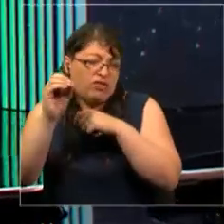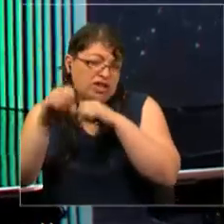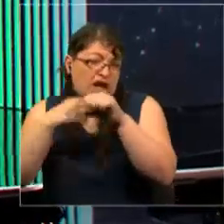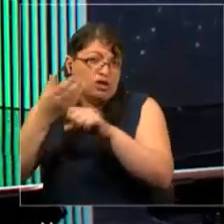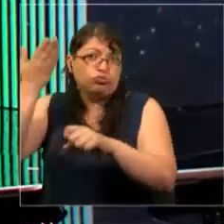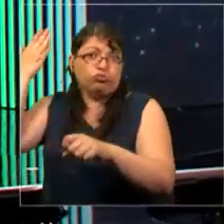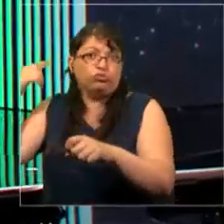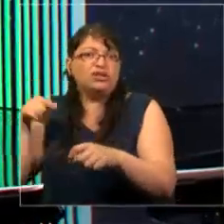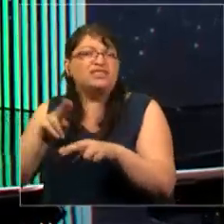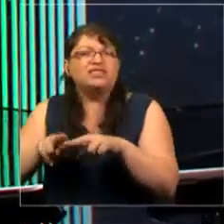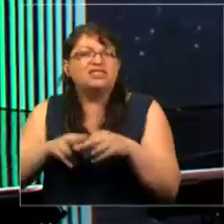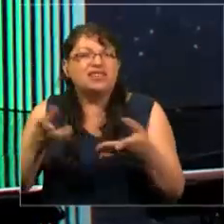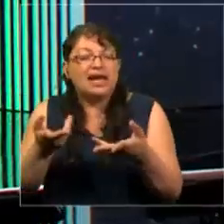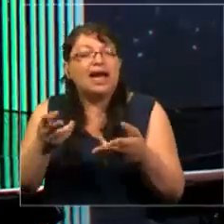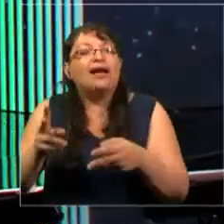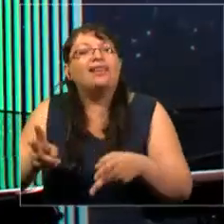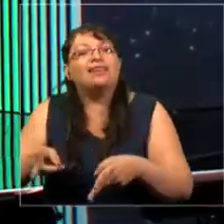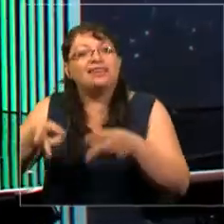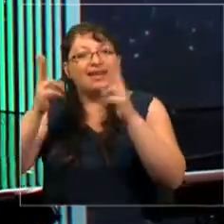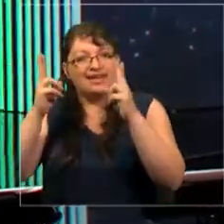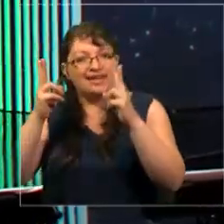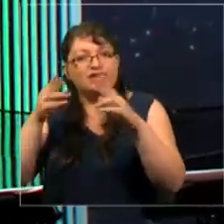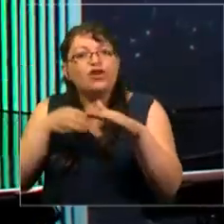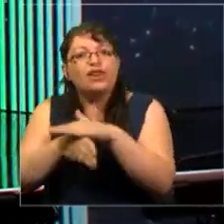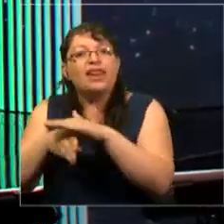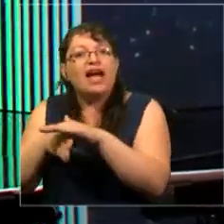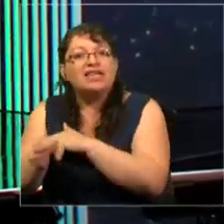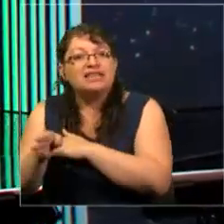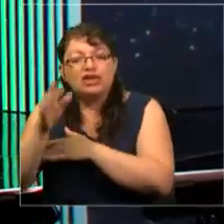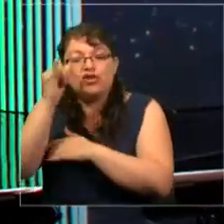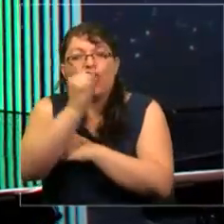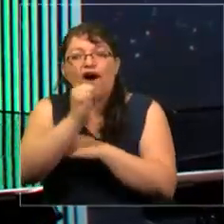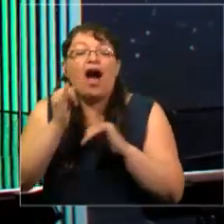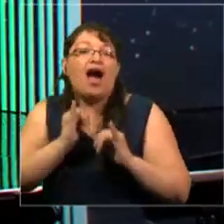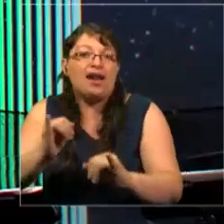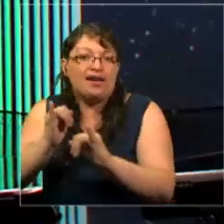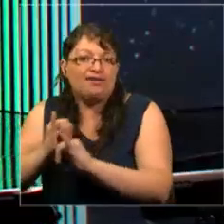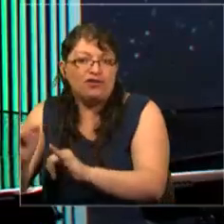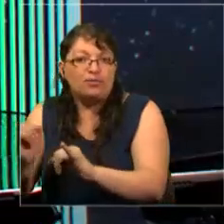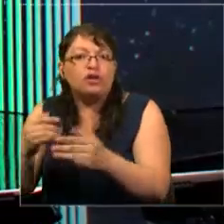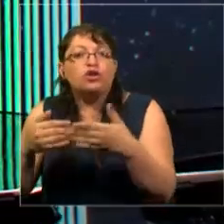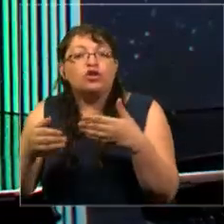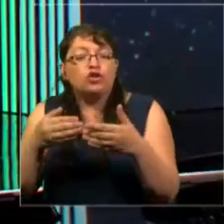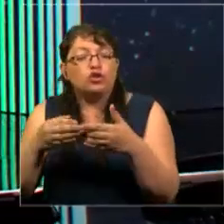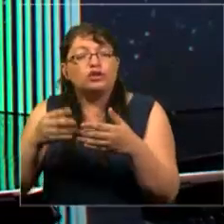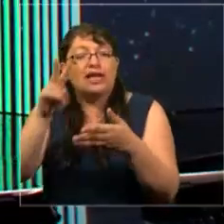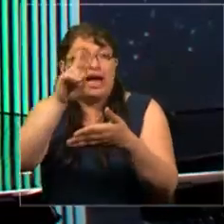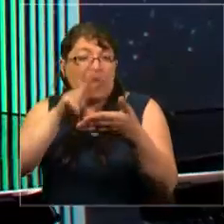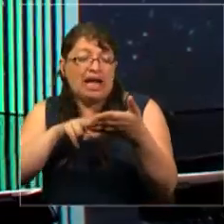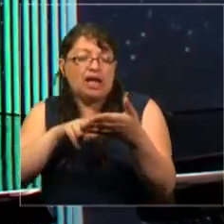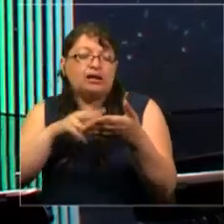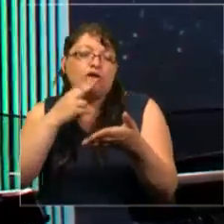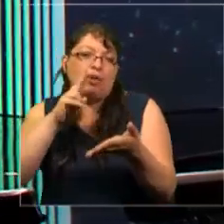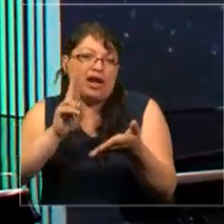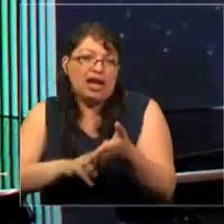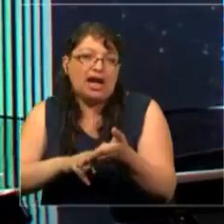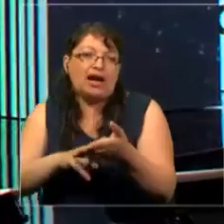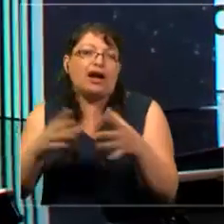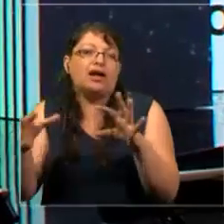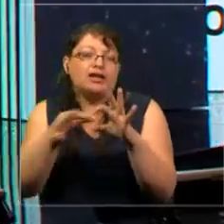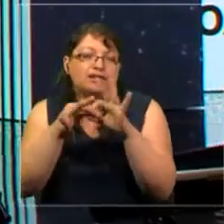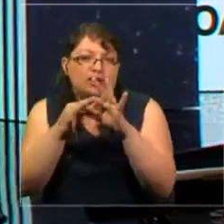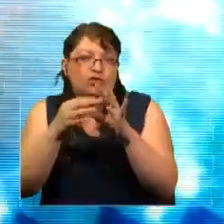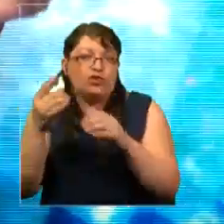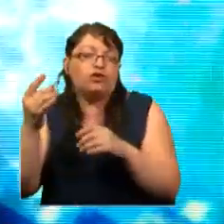instituyeron el derecho de acceso a sus propios datos en la Carta de la Unión Europea. Por lo tanto,